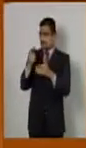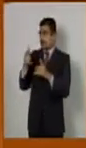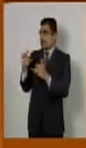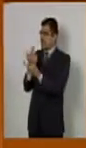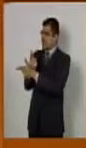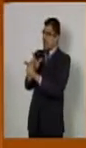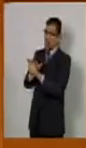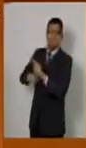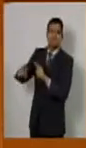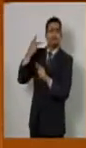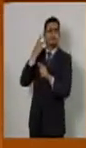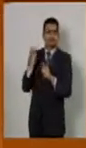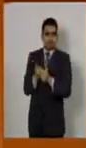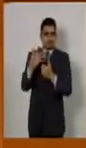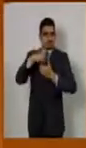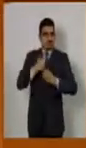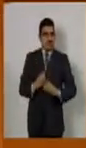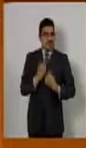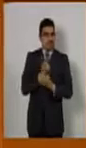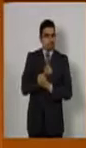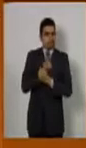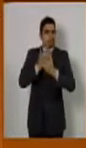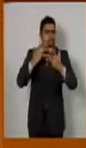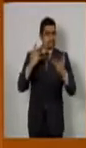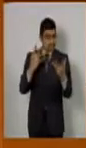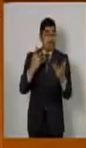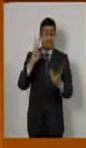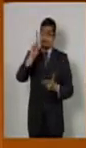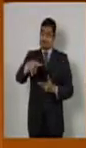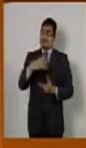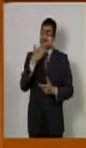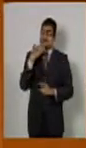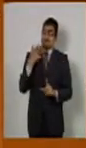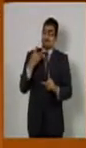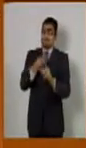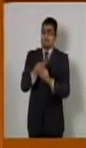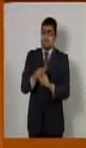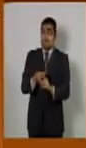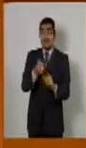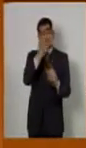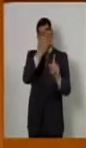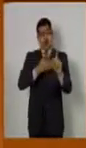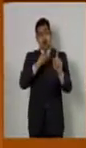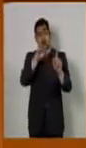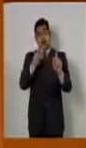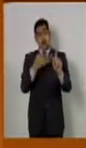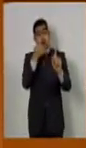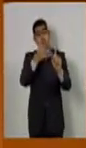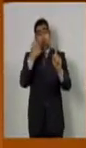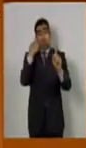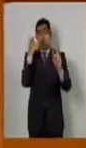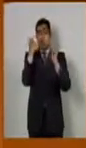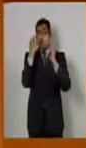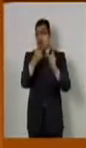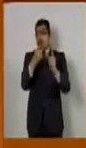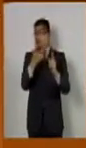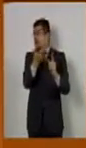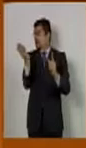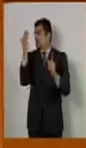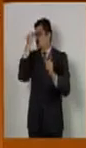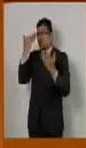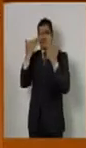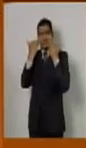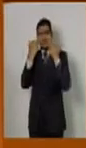la espiritual. Sin embargo, de Julia hemos aprendido, conocido y